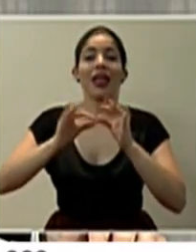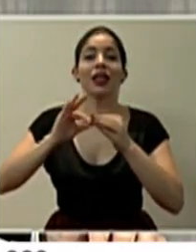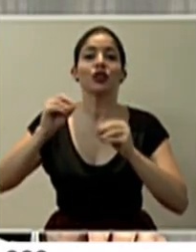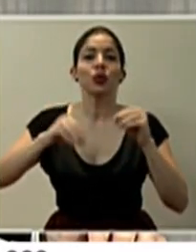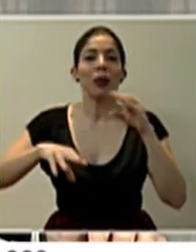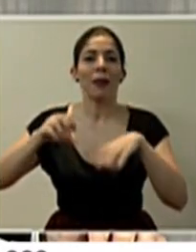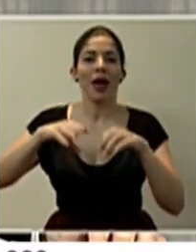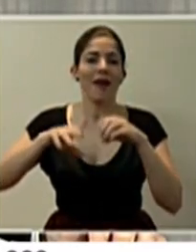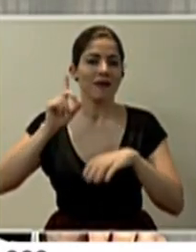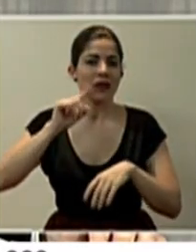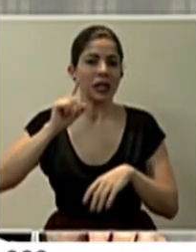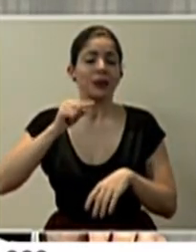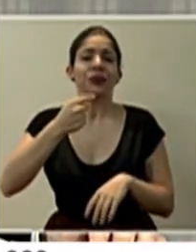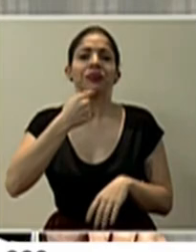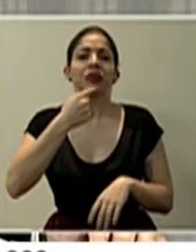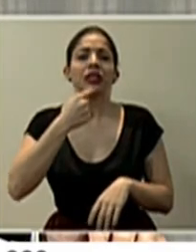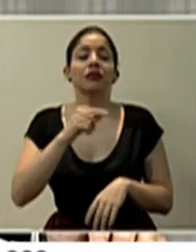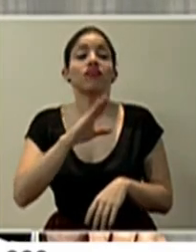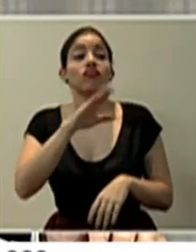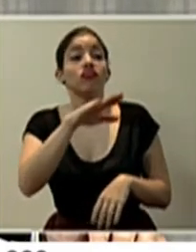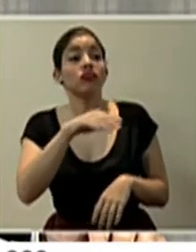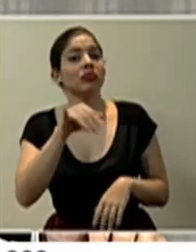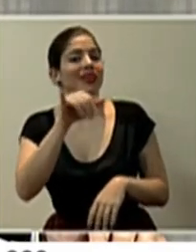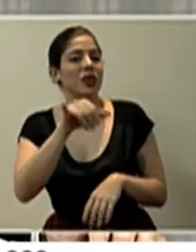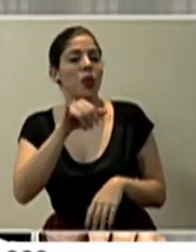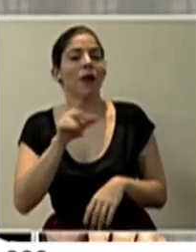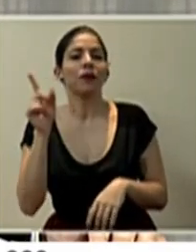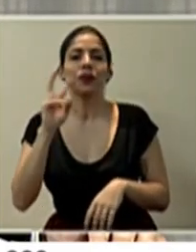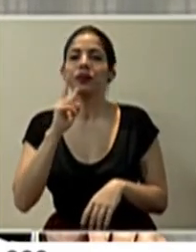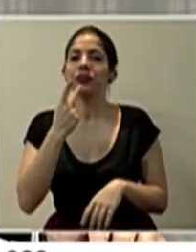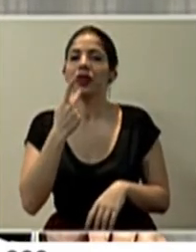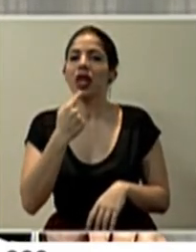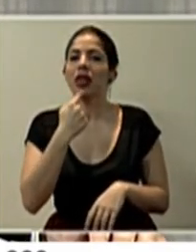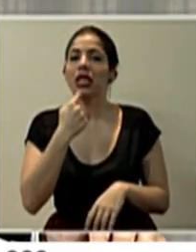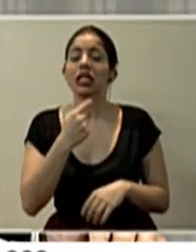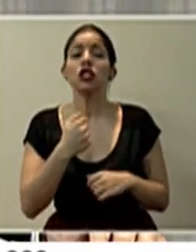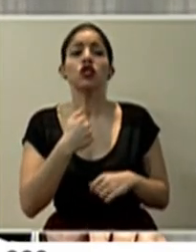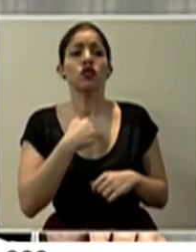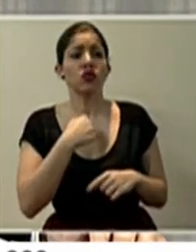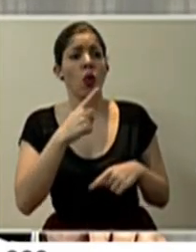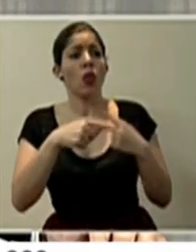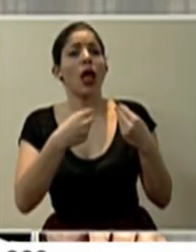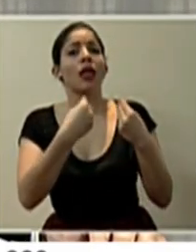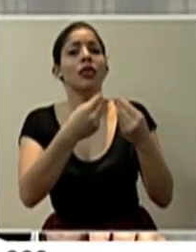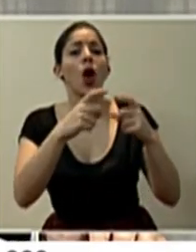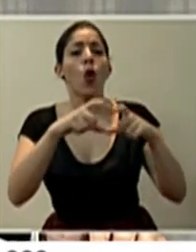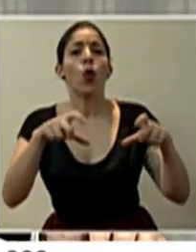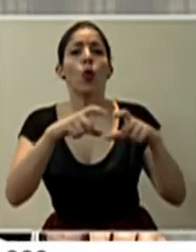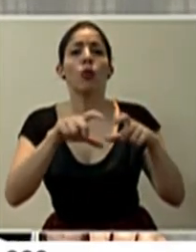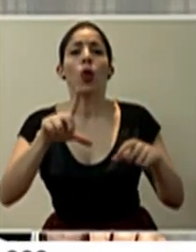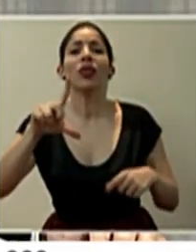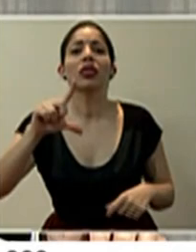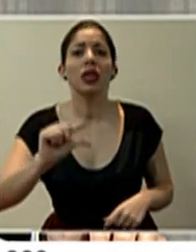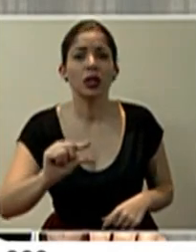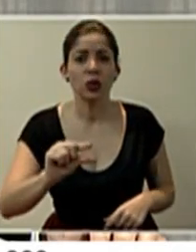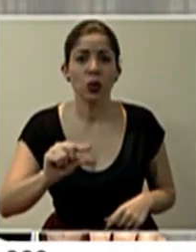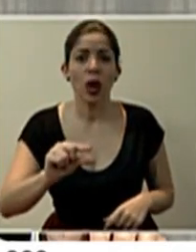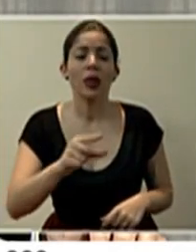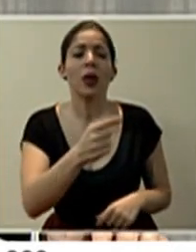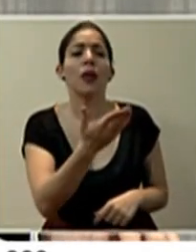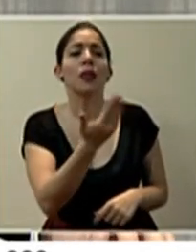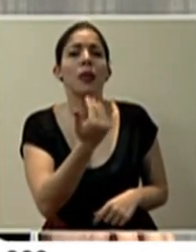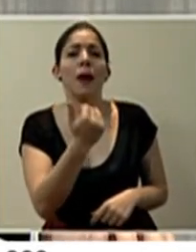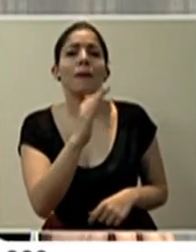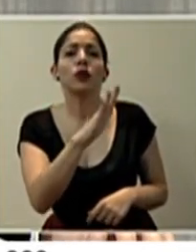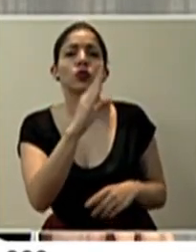supermercados, donde les dicen que la misma situación, que les van a brindar cupones de descuento y también le piden una